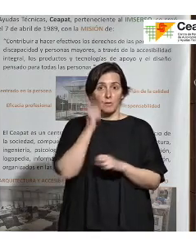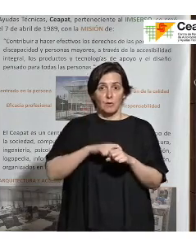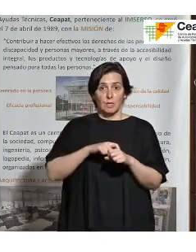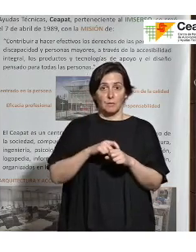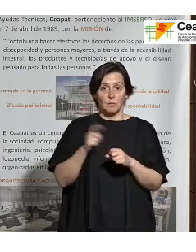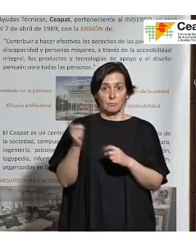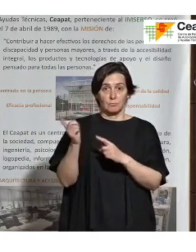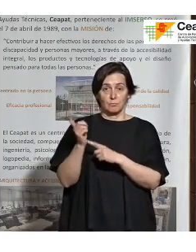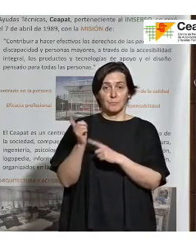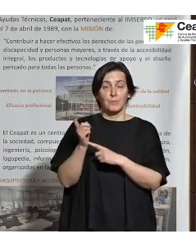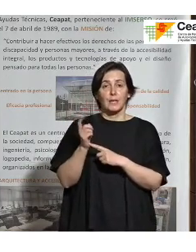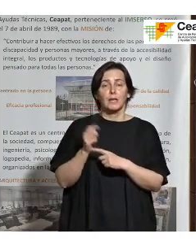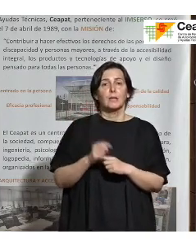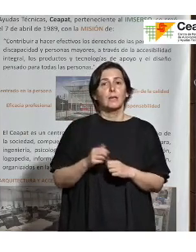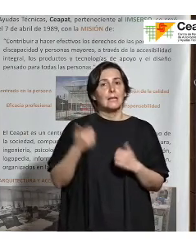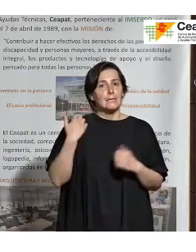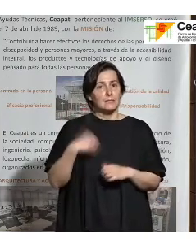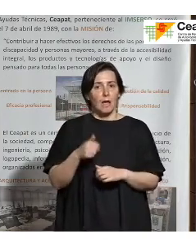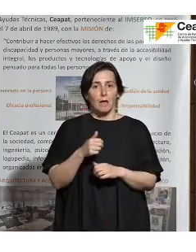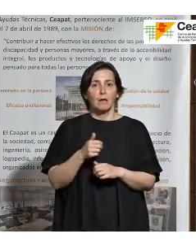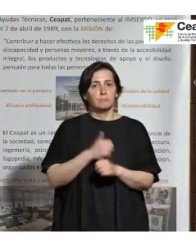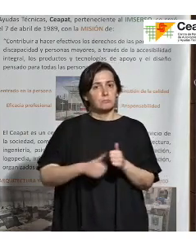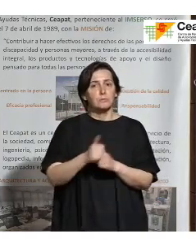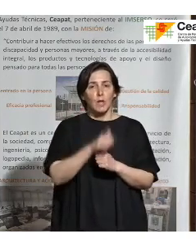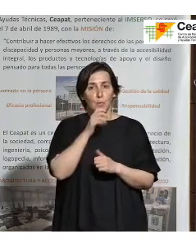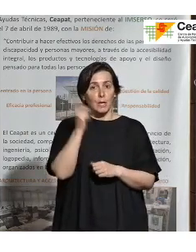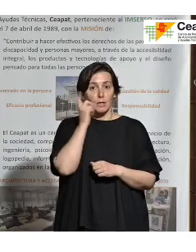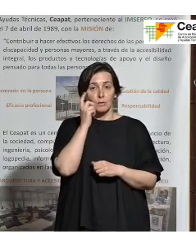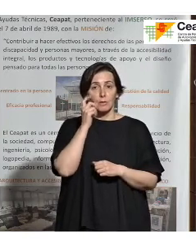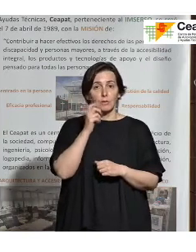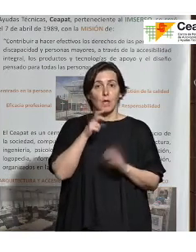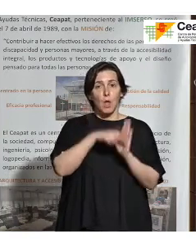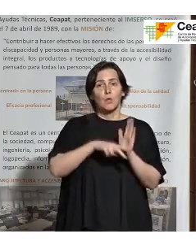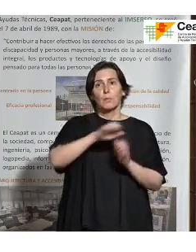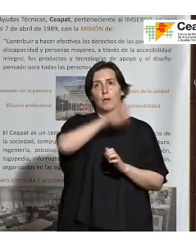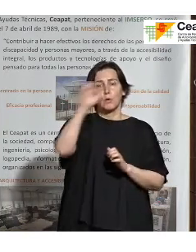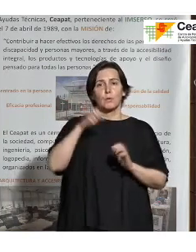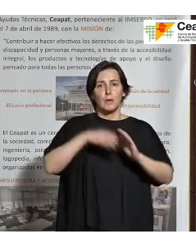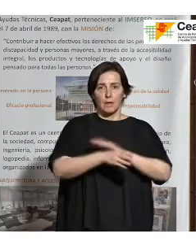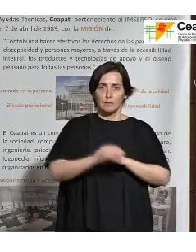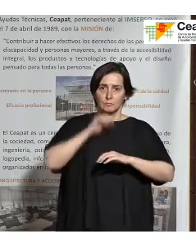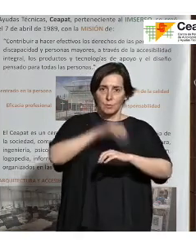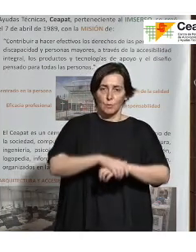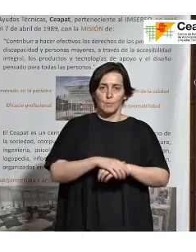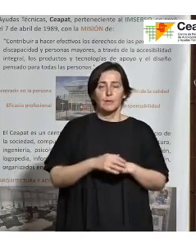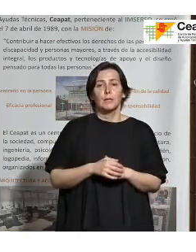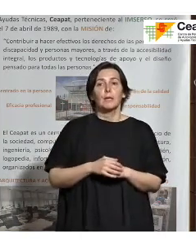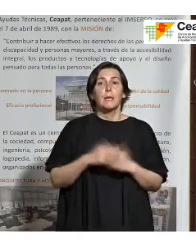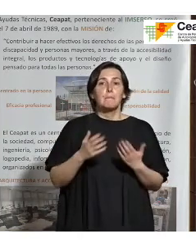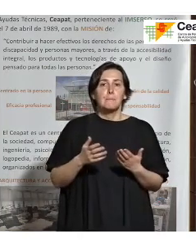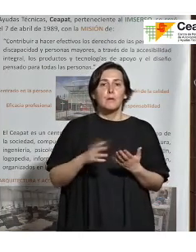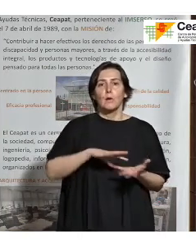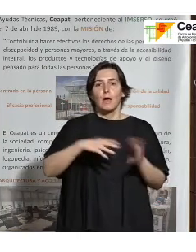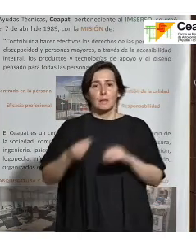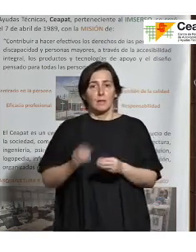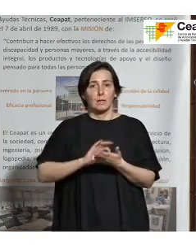lleva una parte adelantada porque estos teléfonos cada vez más cumplen con la norma europea de accesibilidad digamos esto no es generalizable a cualquier parte